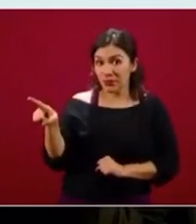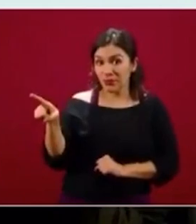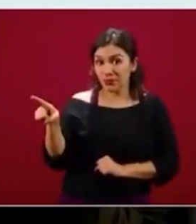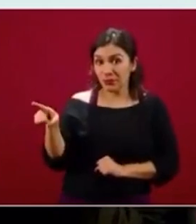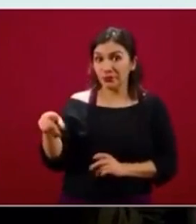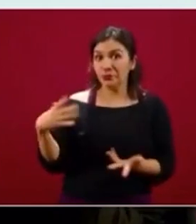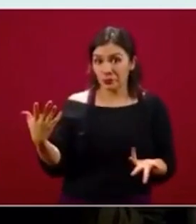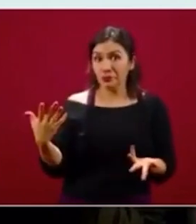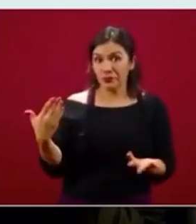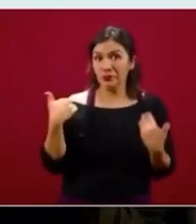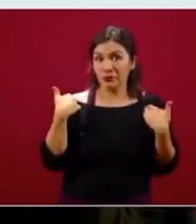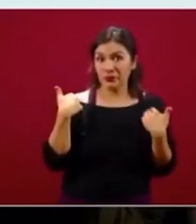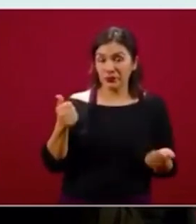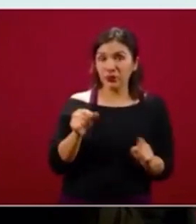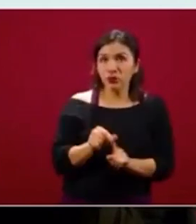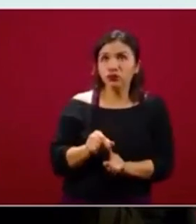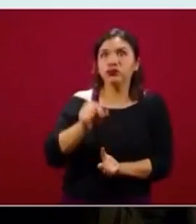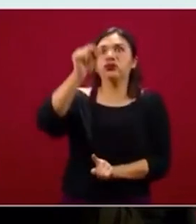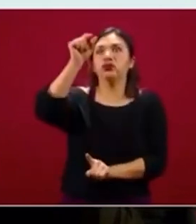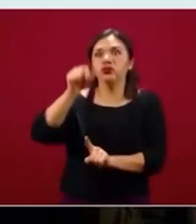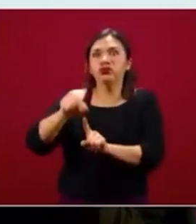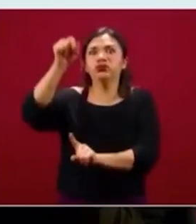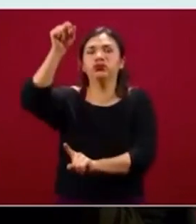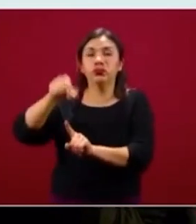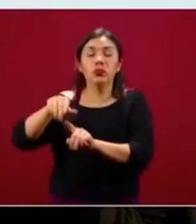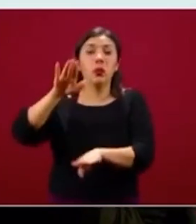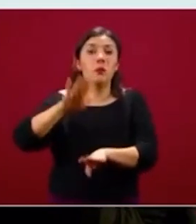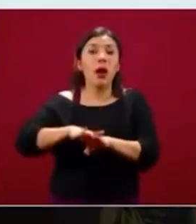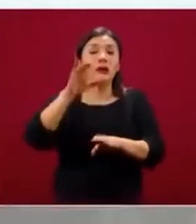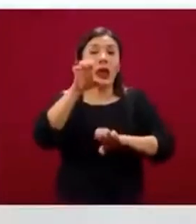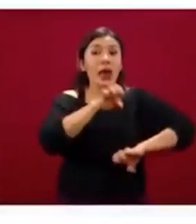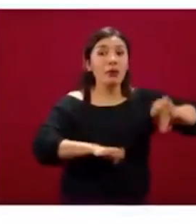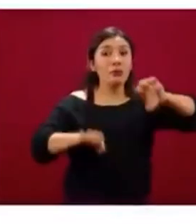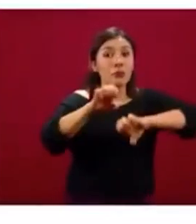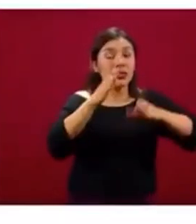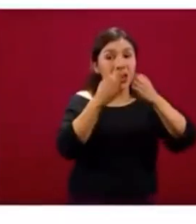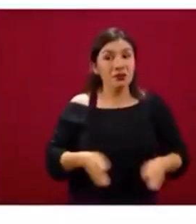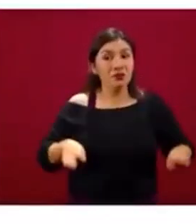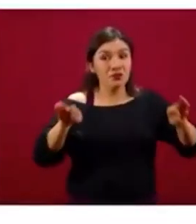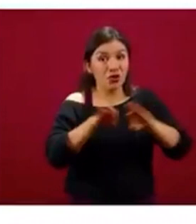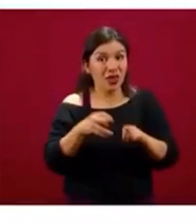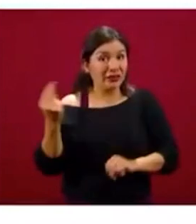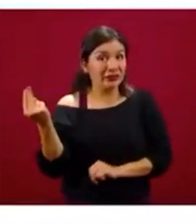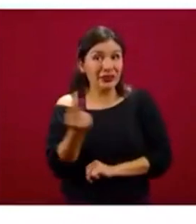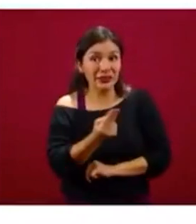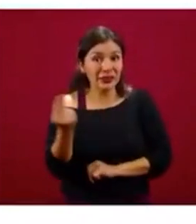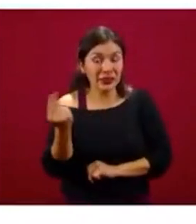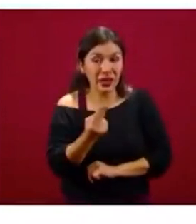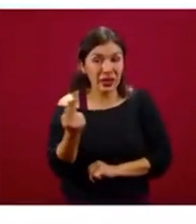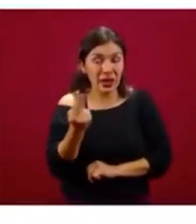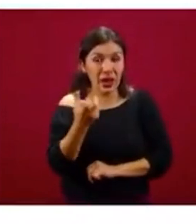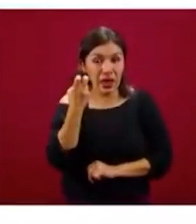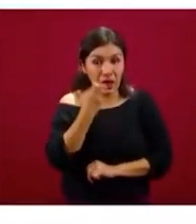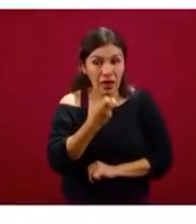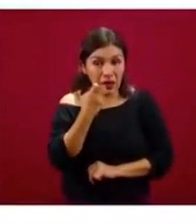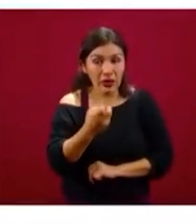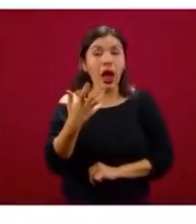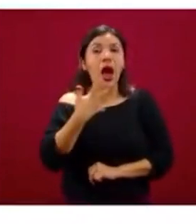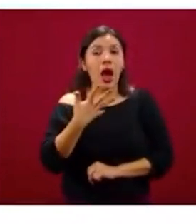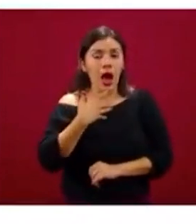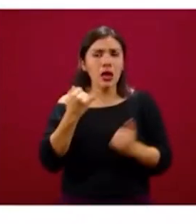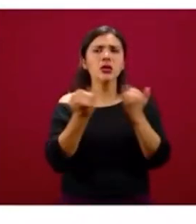se puede ver cómo las enfermedades esenciales, perdón, las empresas esenciales están